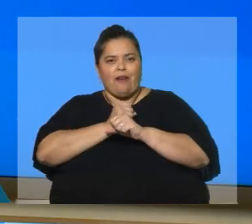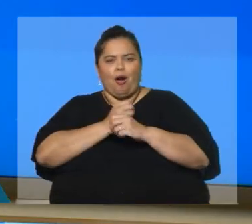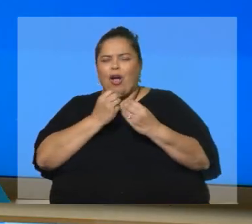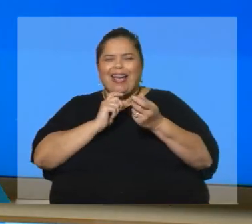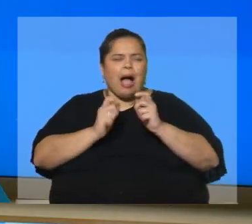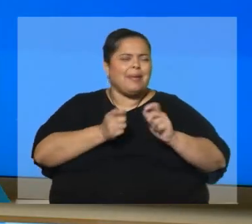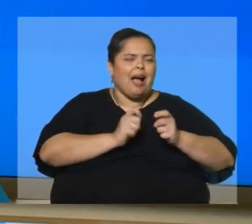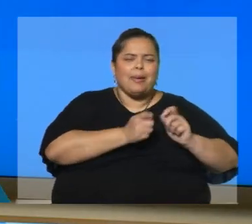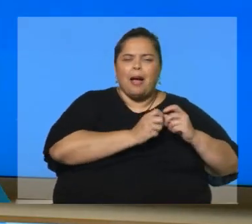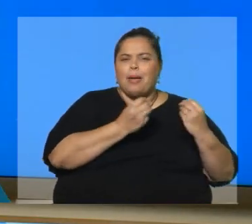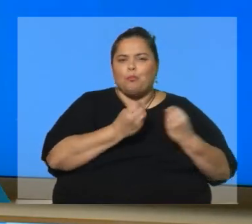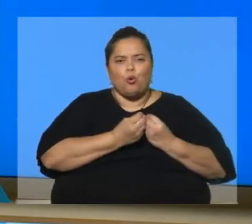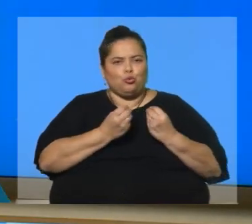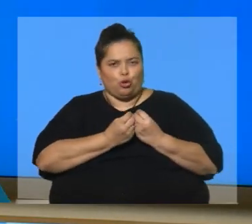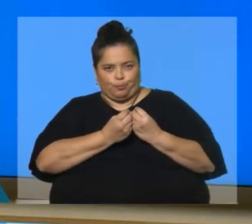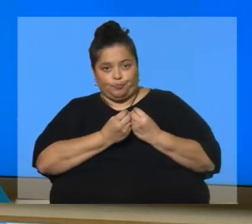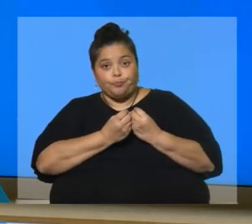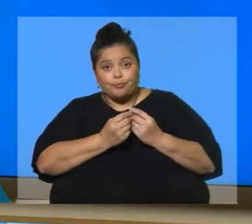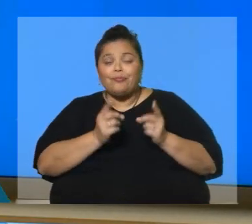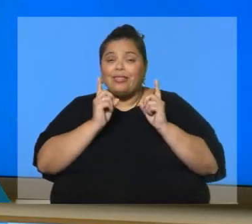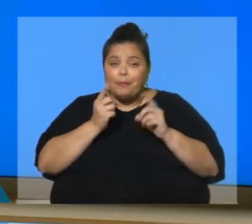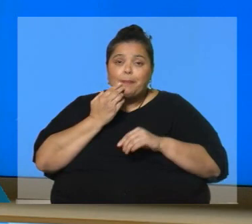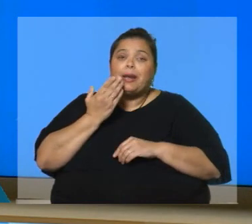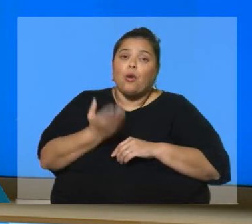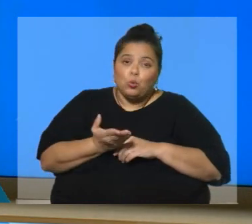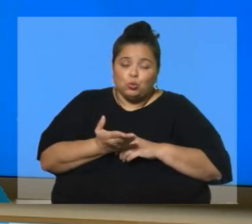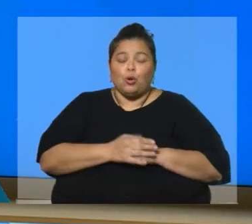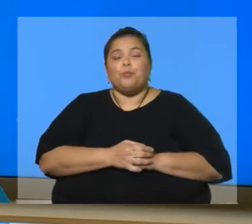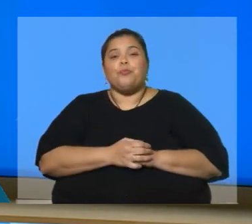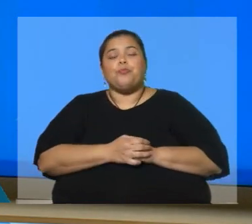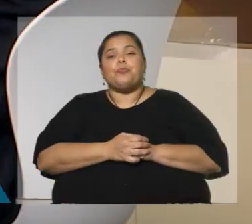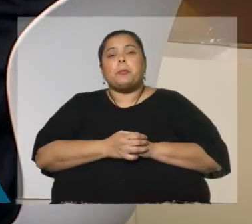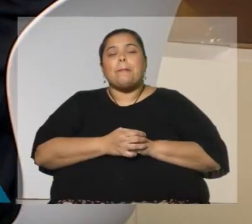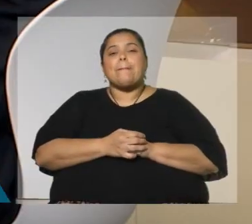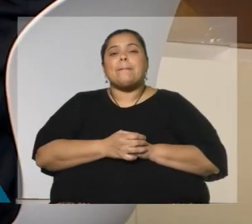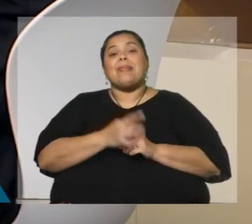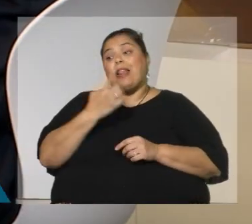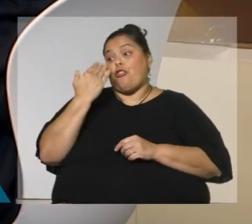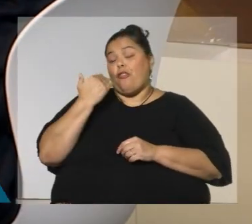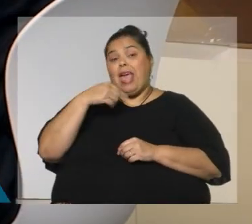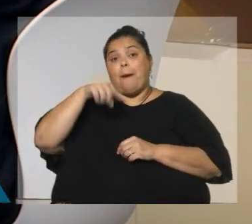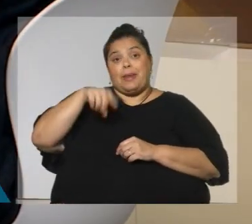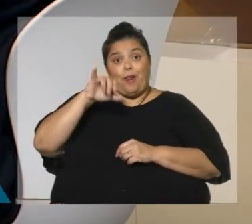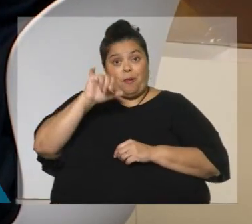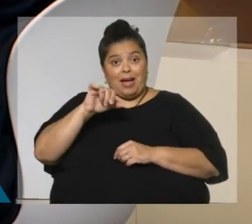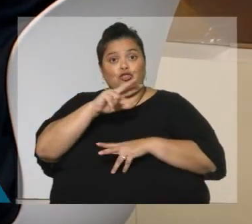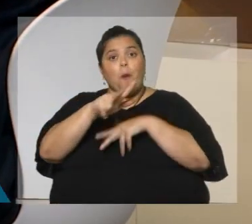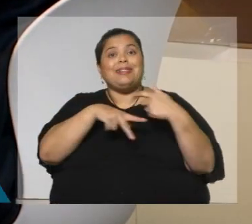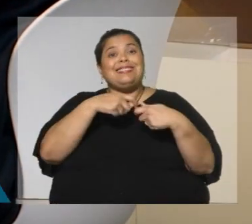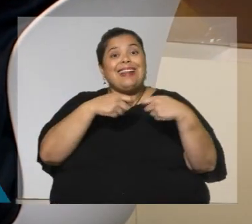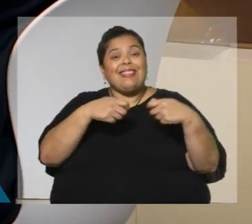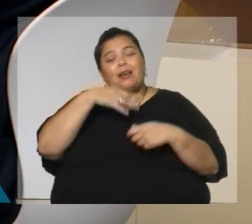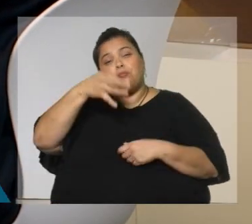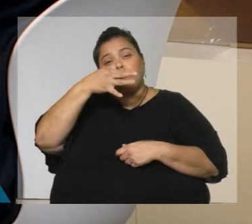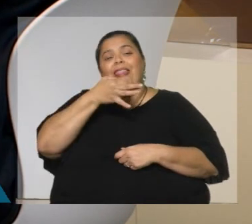consultar y le pregunto si es un ajuste fiscal. Pero se lo pregunto porque el otro día en el acto del 1 de mayo, el PIT-CNT, se mencionó eso. Como